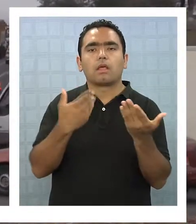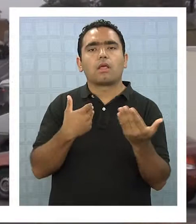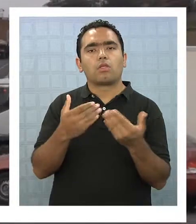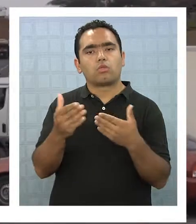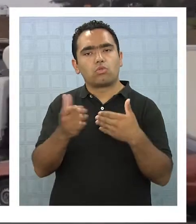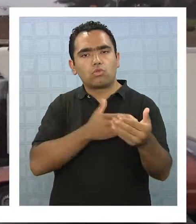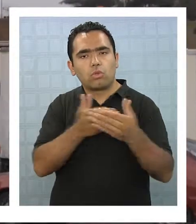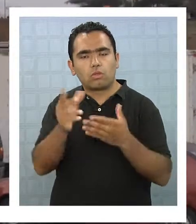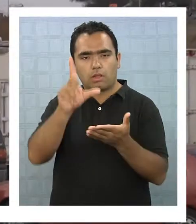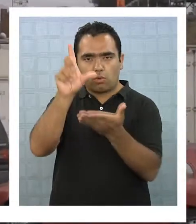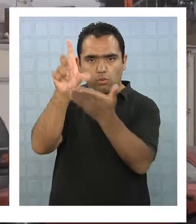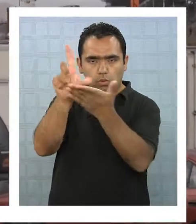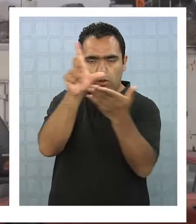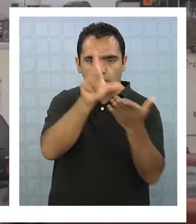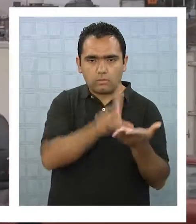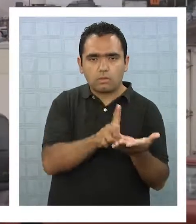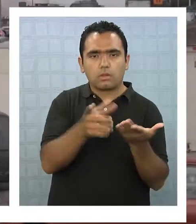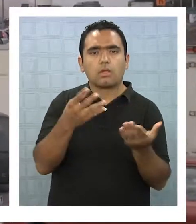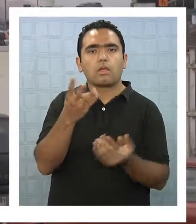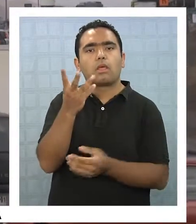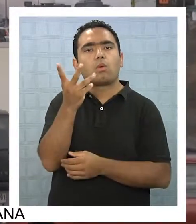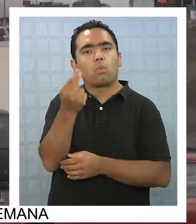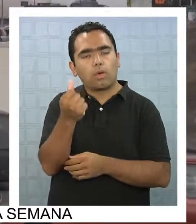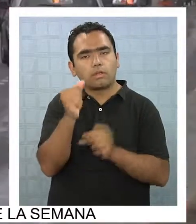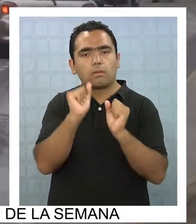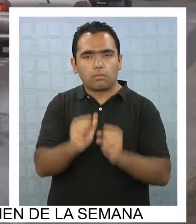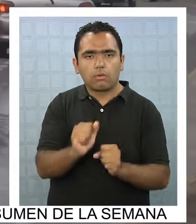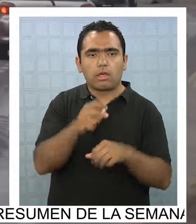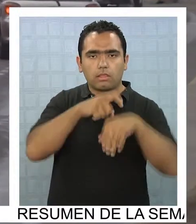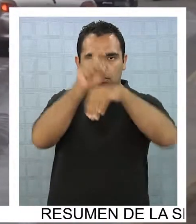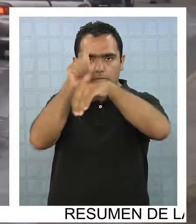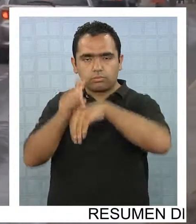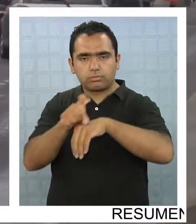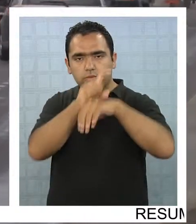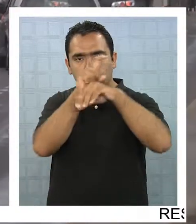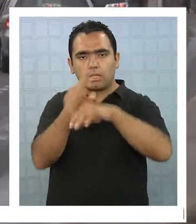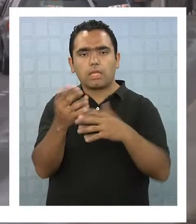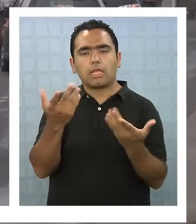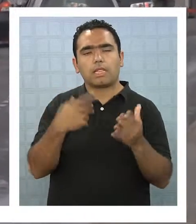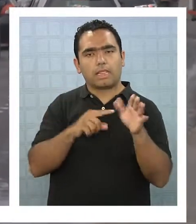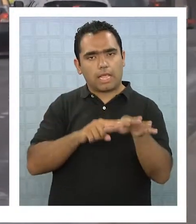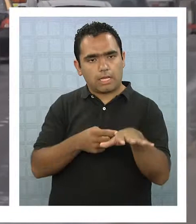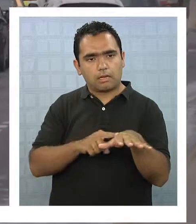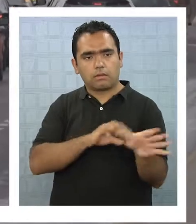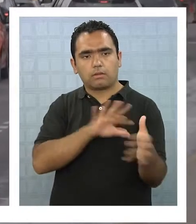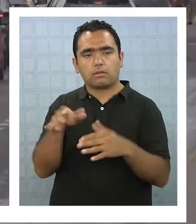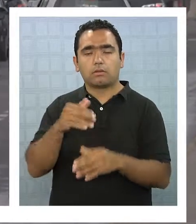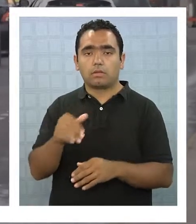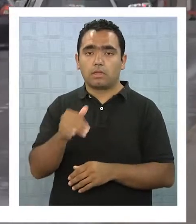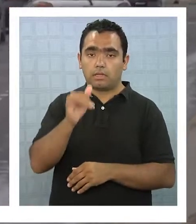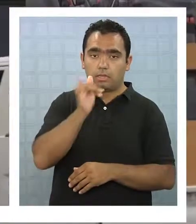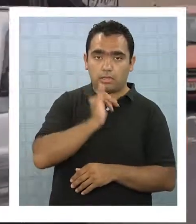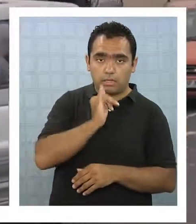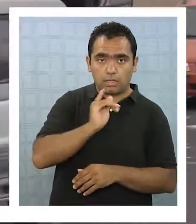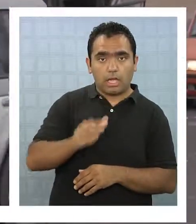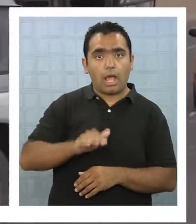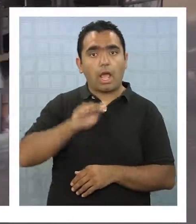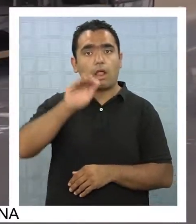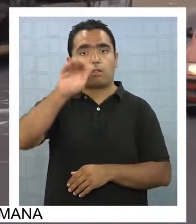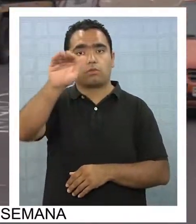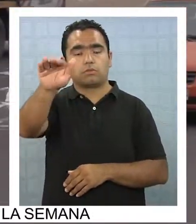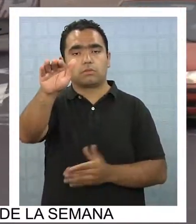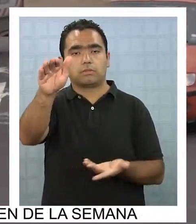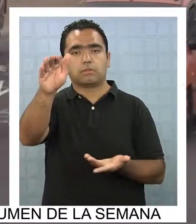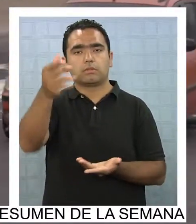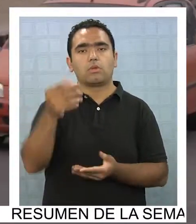trazado, cuántas estaciones y el resto de los aspectos técnicos que tiene ese proyecto. La subida desde Iquique a alto auspicio